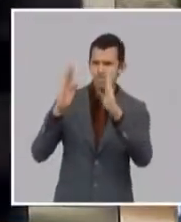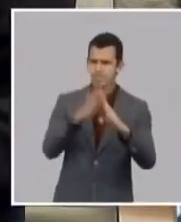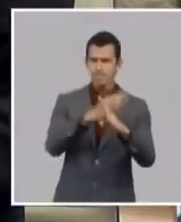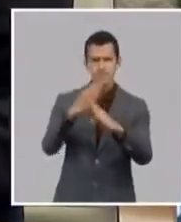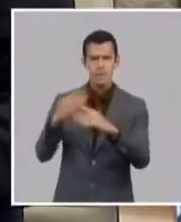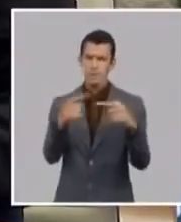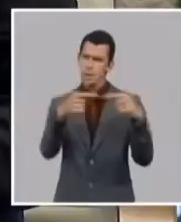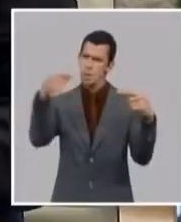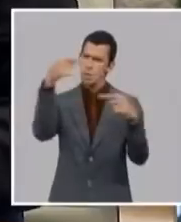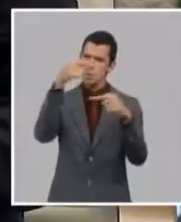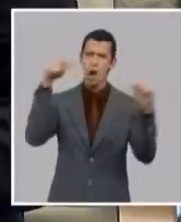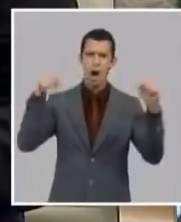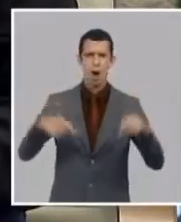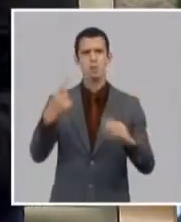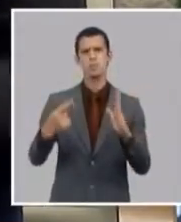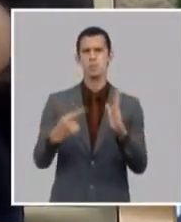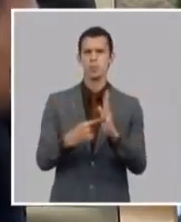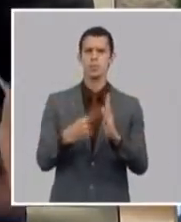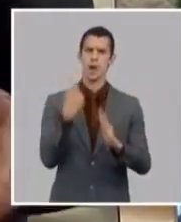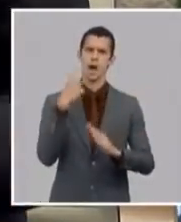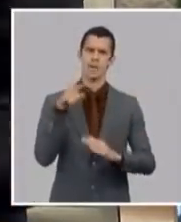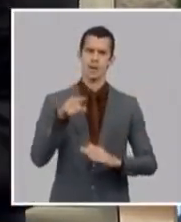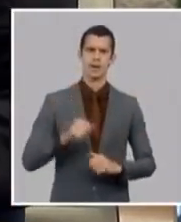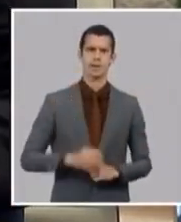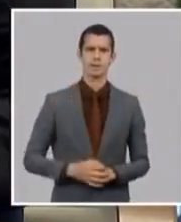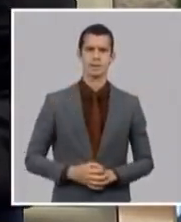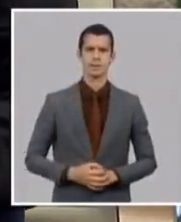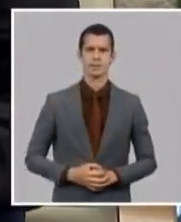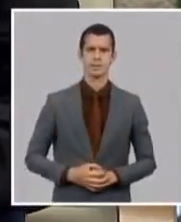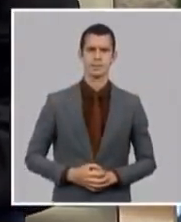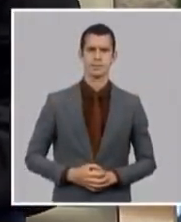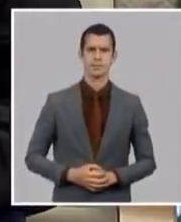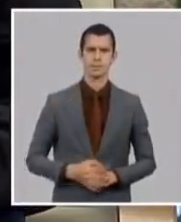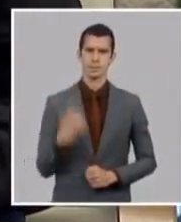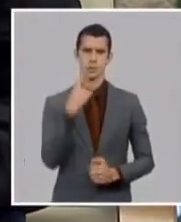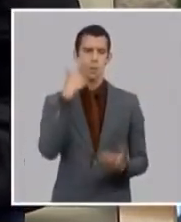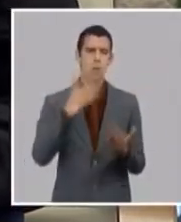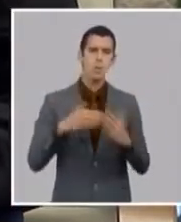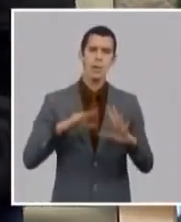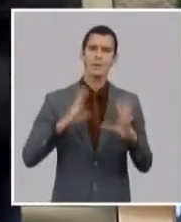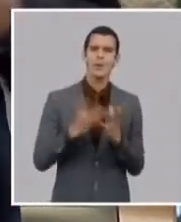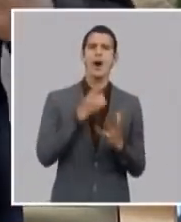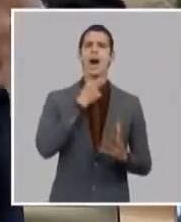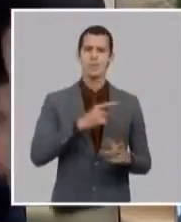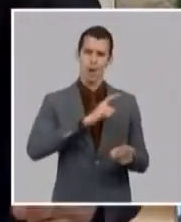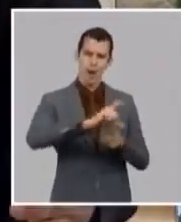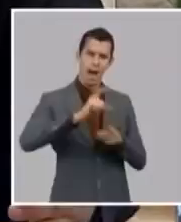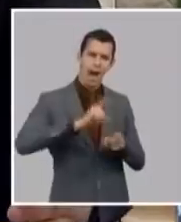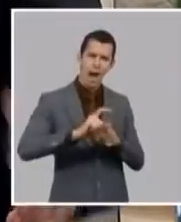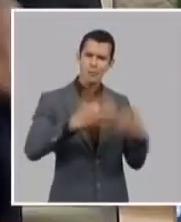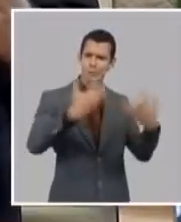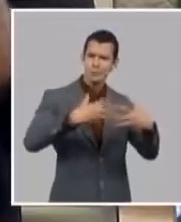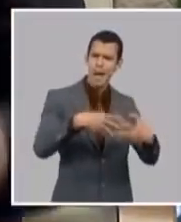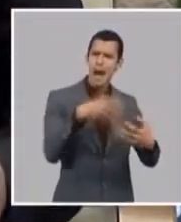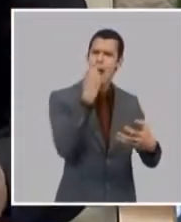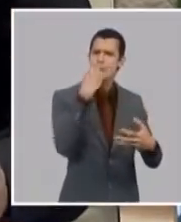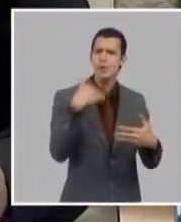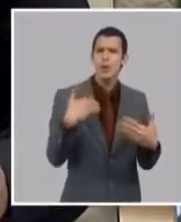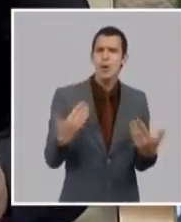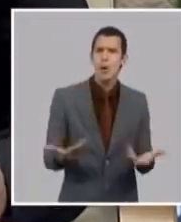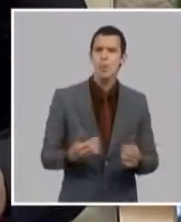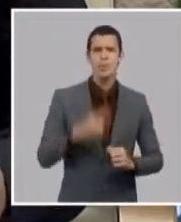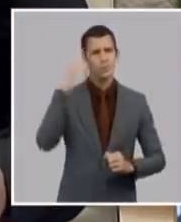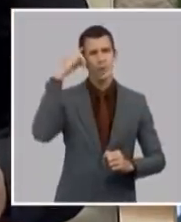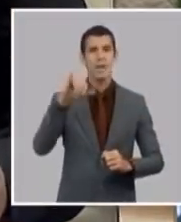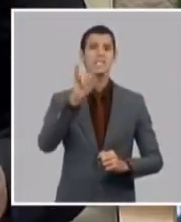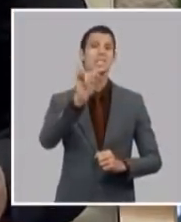prioridades de la propia estrategia hoy mismo chequeamos la producción de alimento con la agricultura cómo va la marcha de las 63